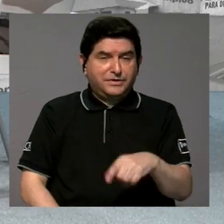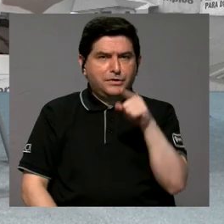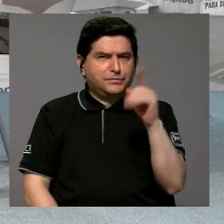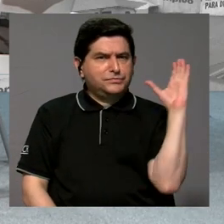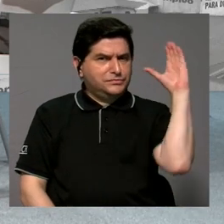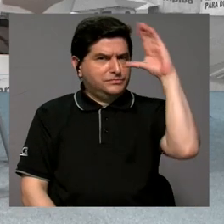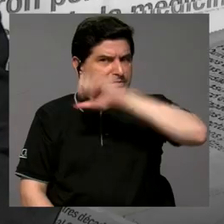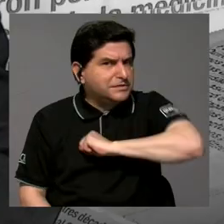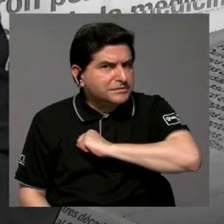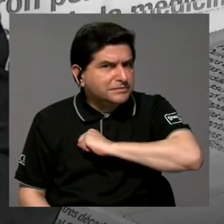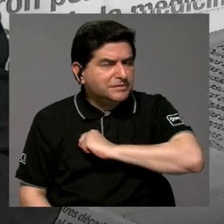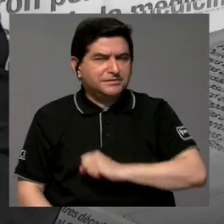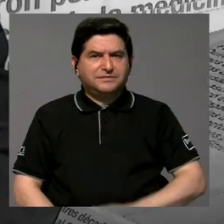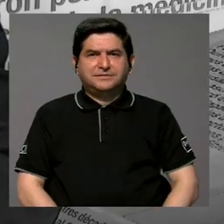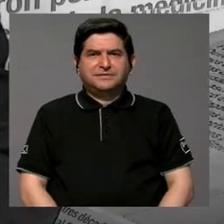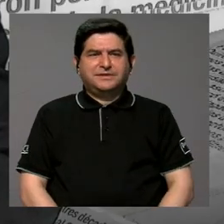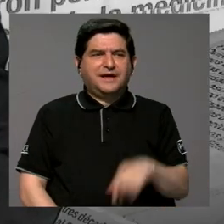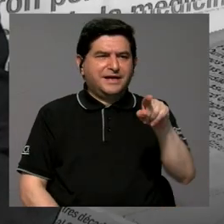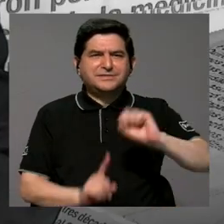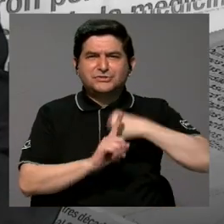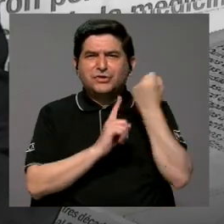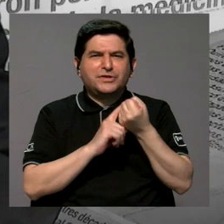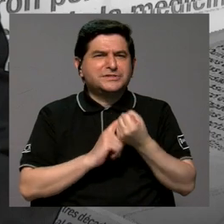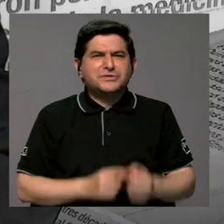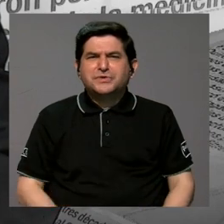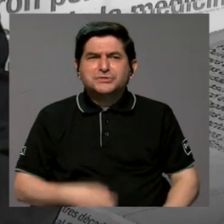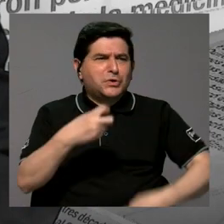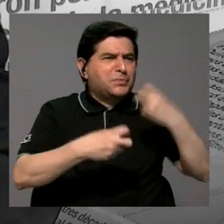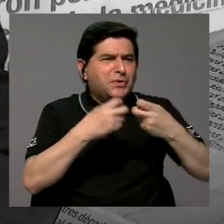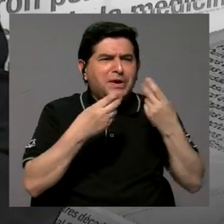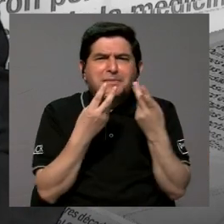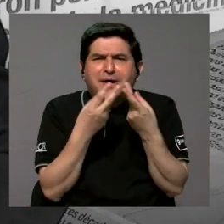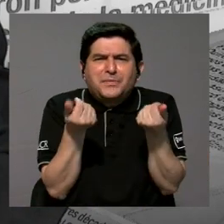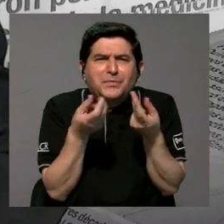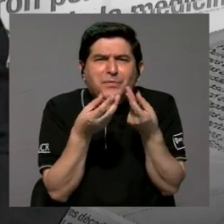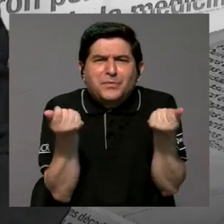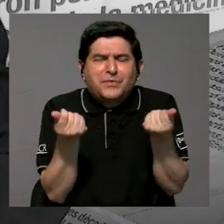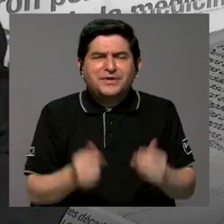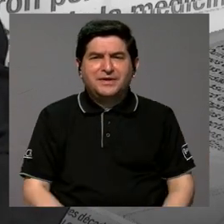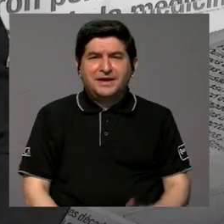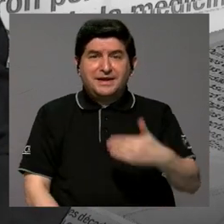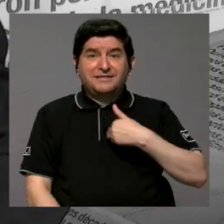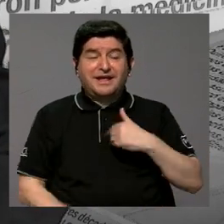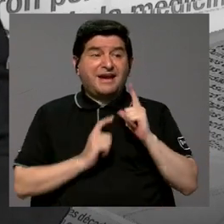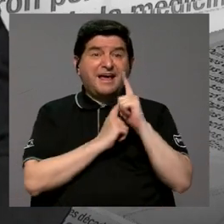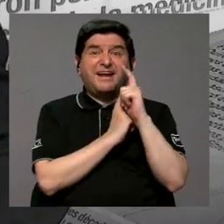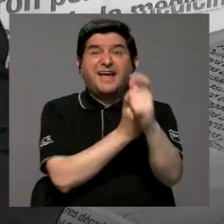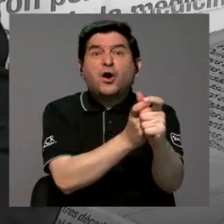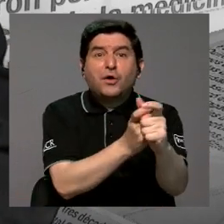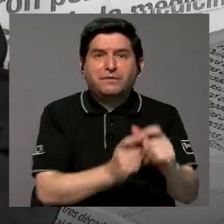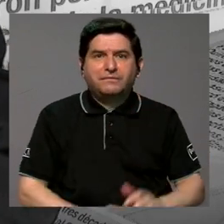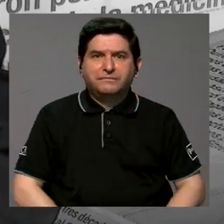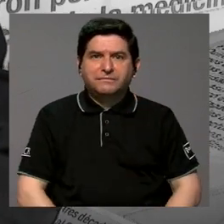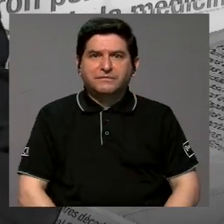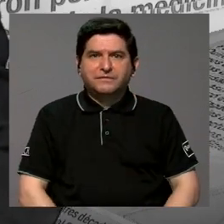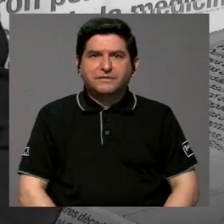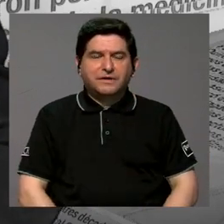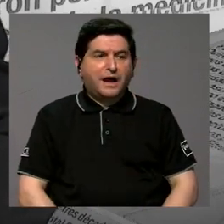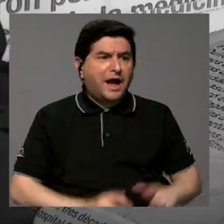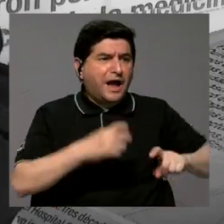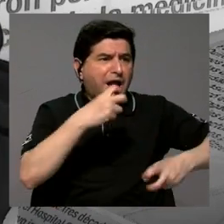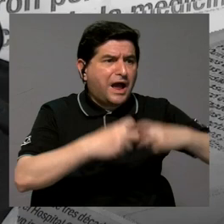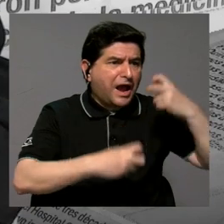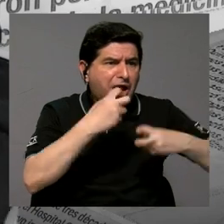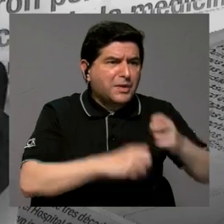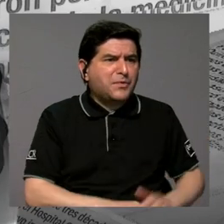si usted se da cuenta, esto de apagar incendios lo que hace es que tengamos que correr a ver cómo arreglamos